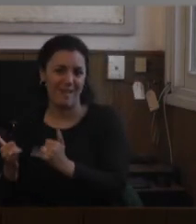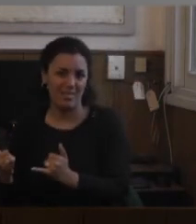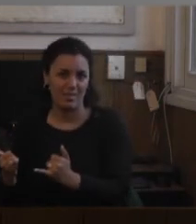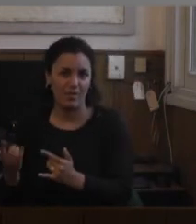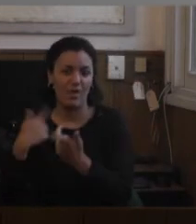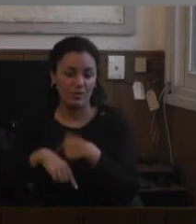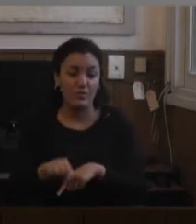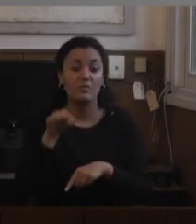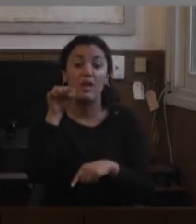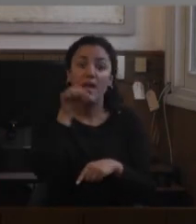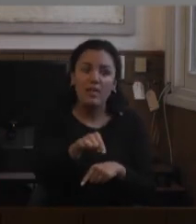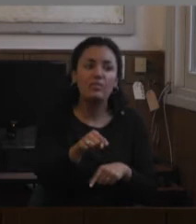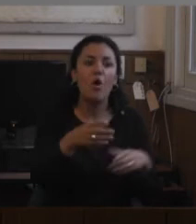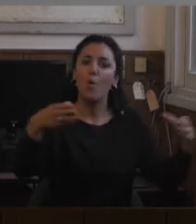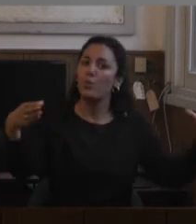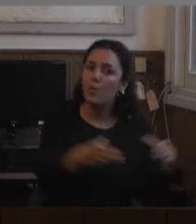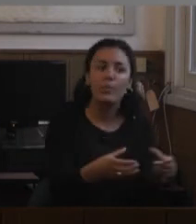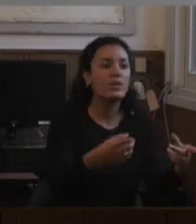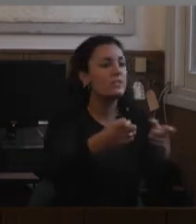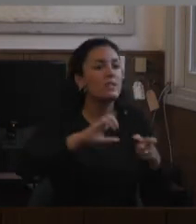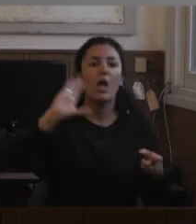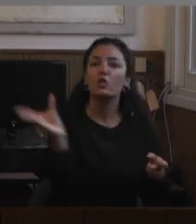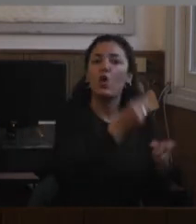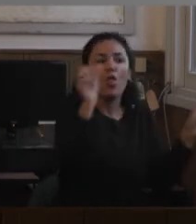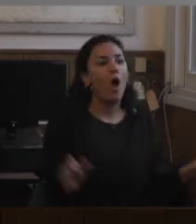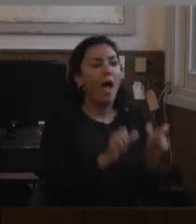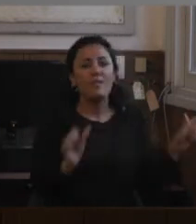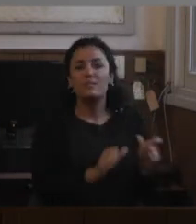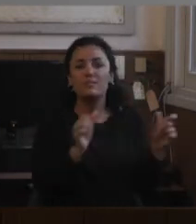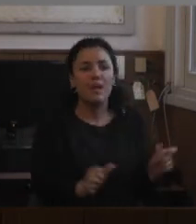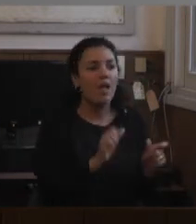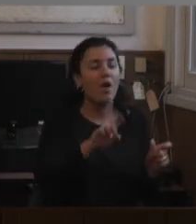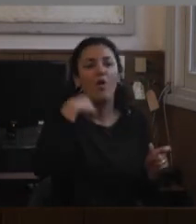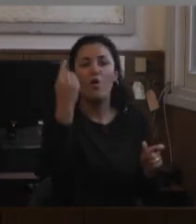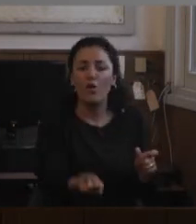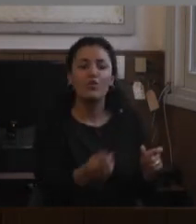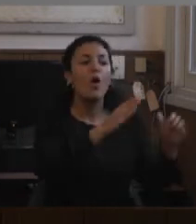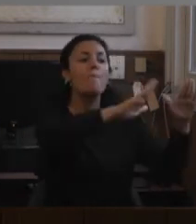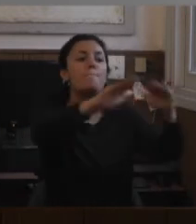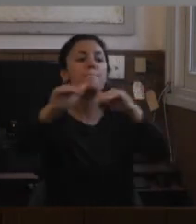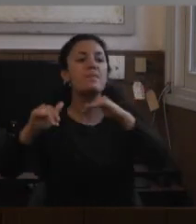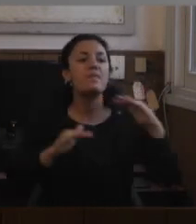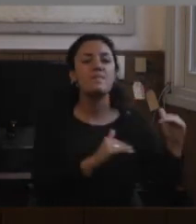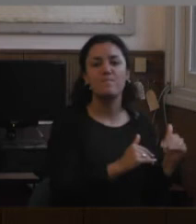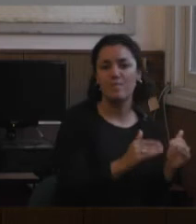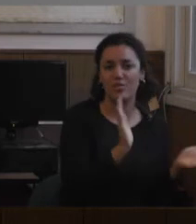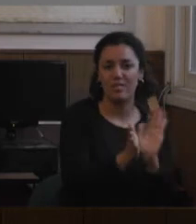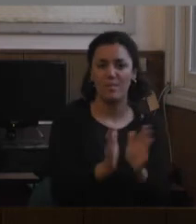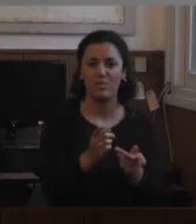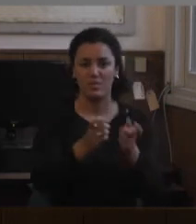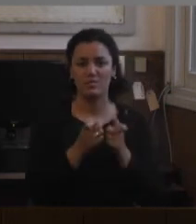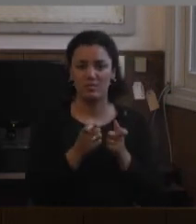con hermanos de diagnóstico todo lo tenés que hacer con otros que tengan el mismo diagnóstico es muy pesado.